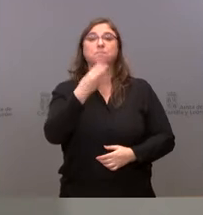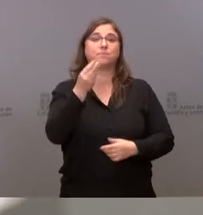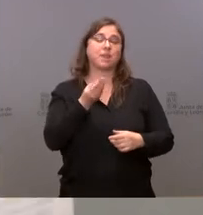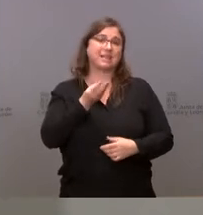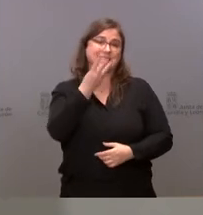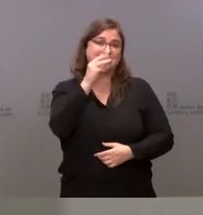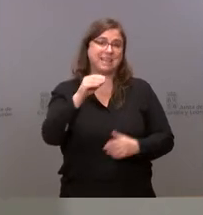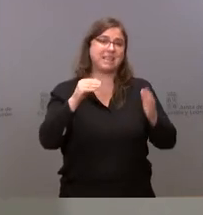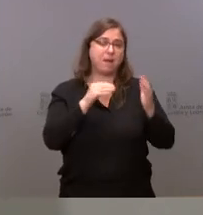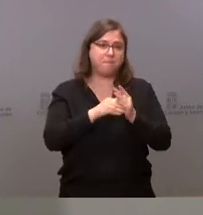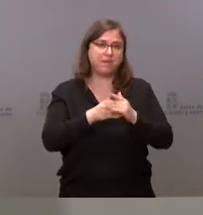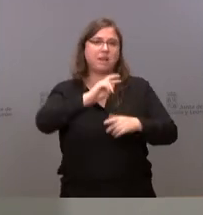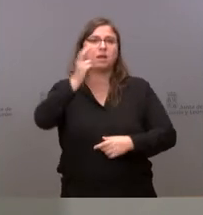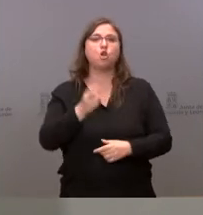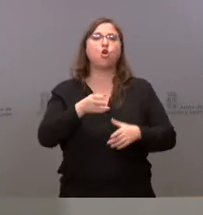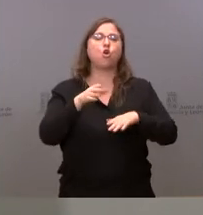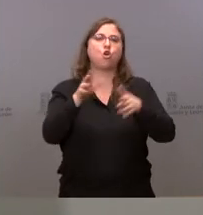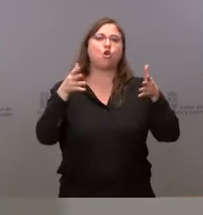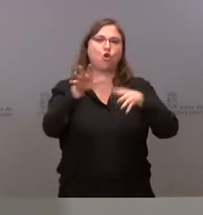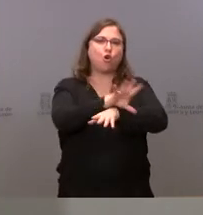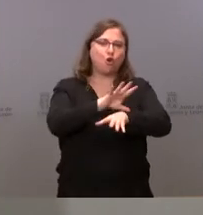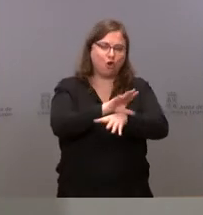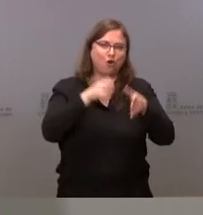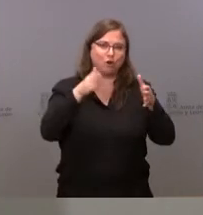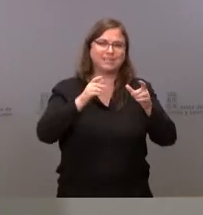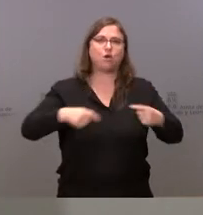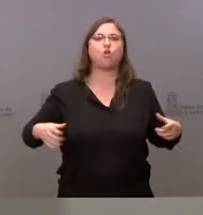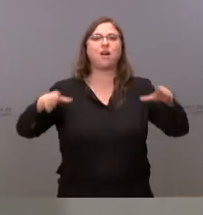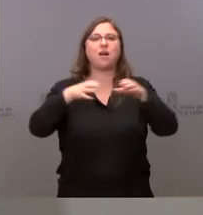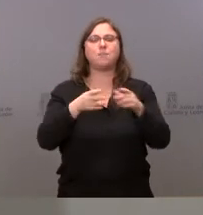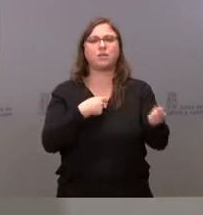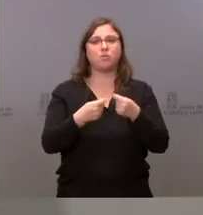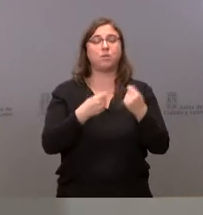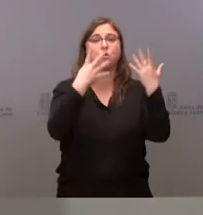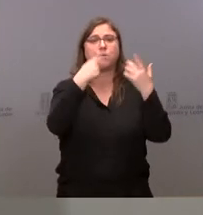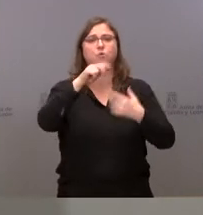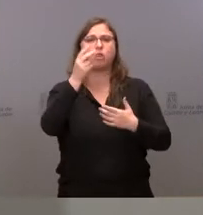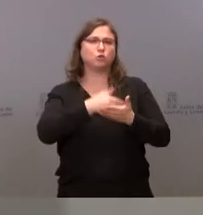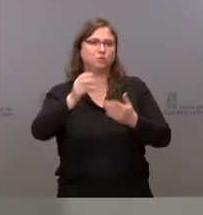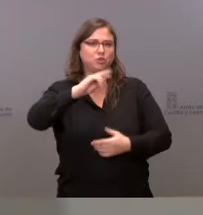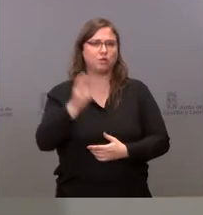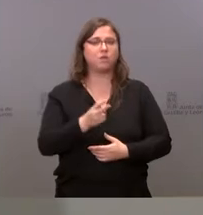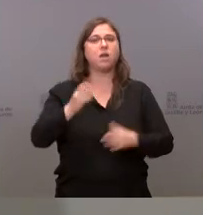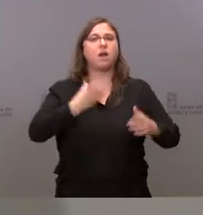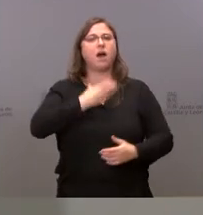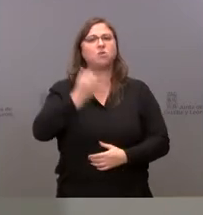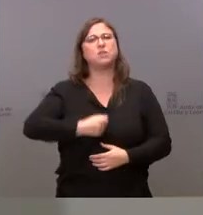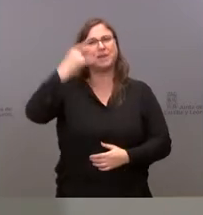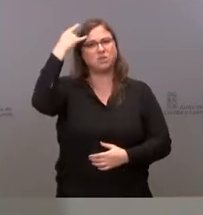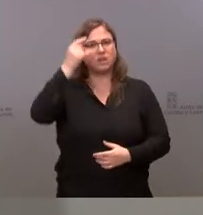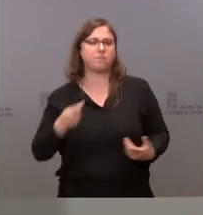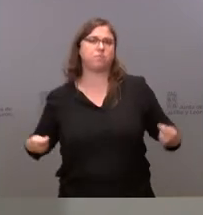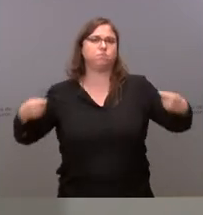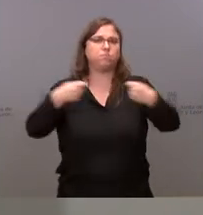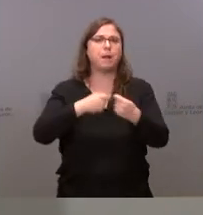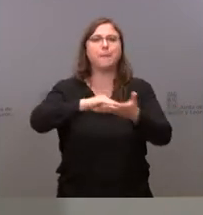Consejo Regional de Cámaras de Comercios, 9,2 millones de euros al Ayuntamiento de Salamanca para cofinanciar